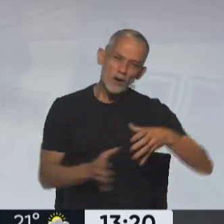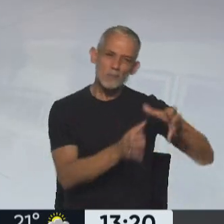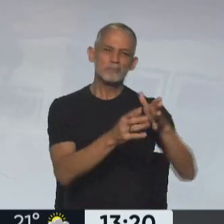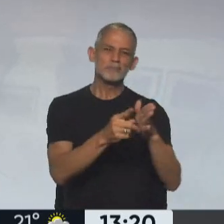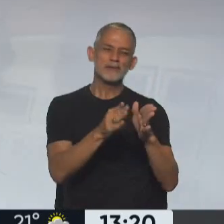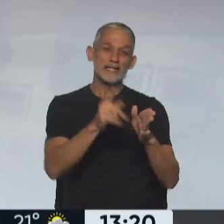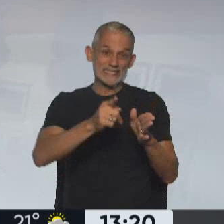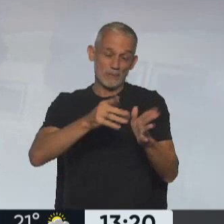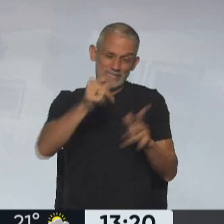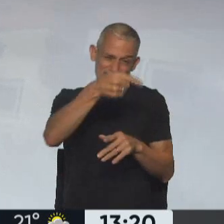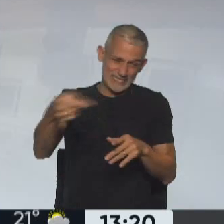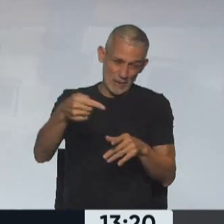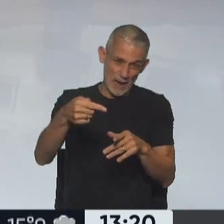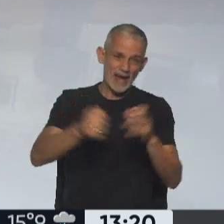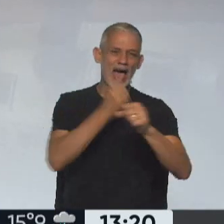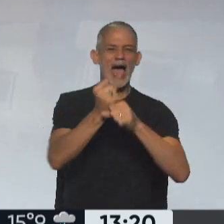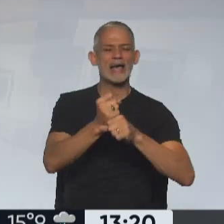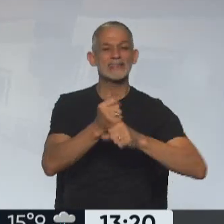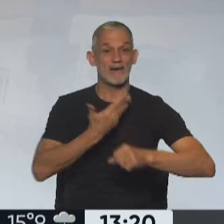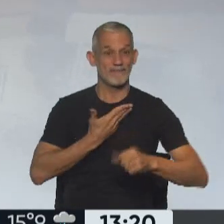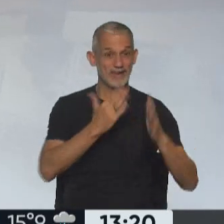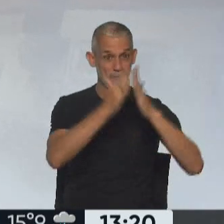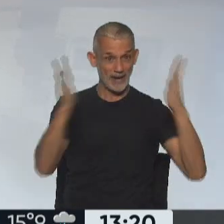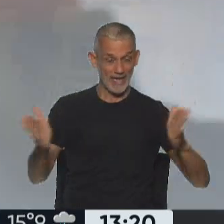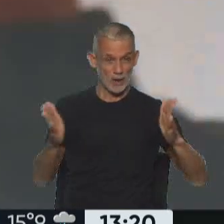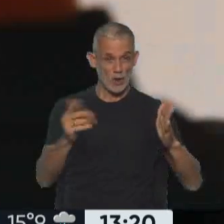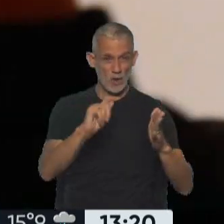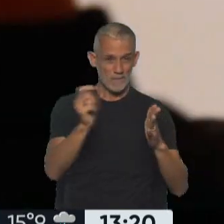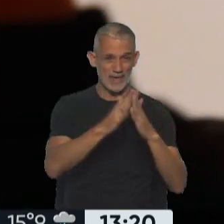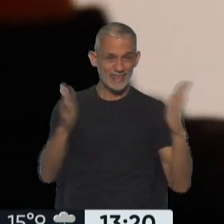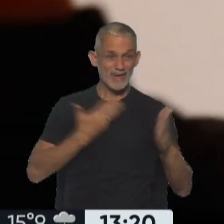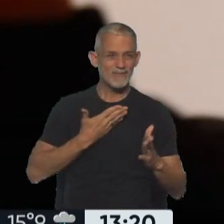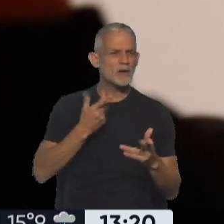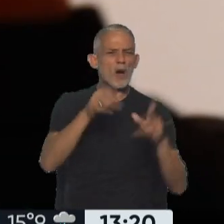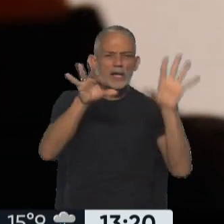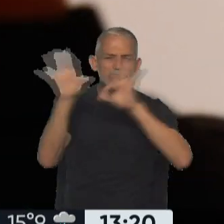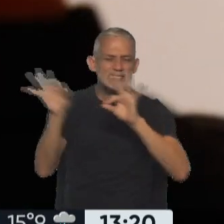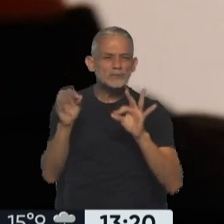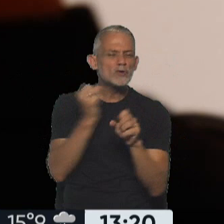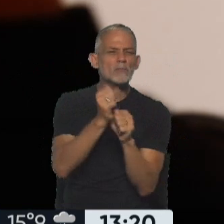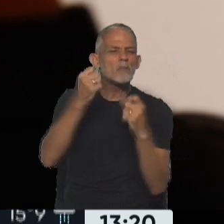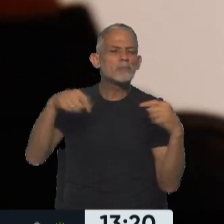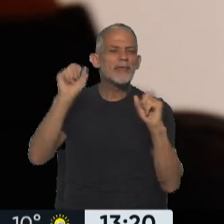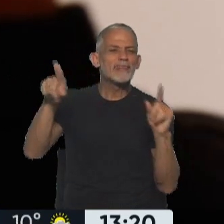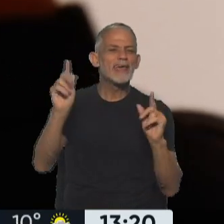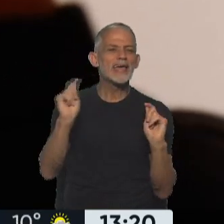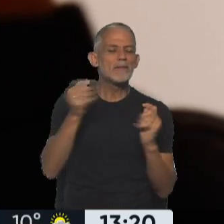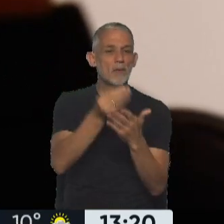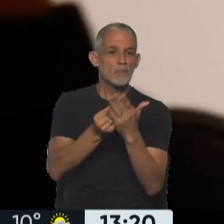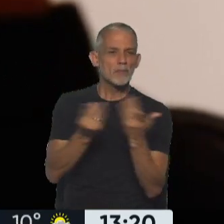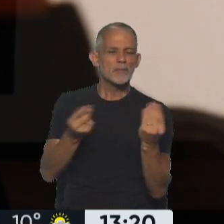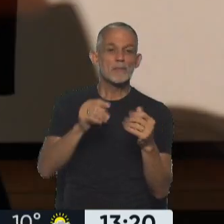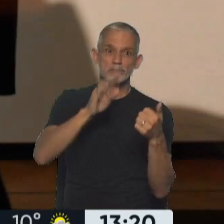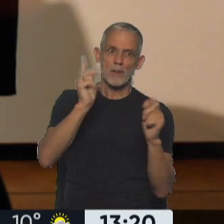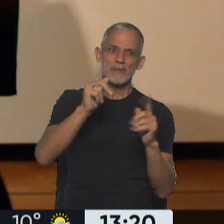posibilidad en esta semana y hasta el mes de febrero de ver una selección de los trabajos que tienen que ver con los